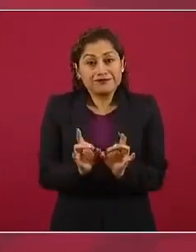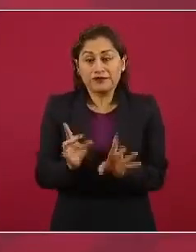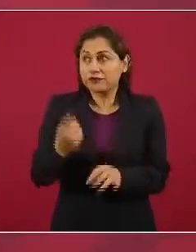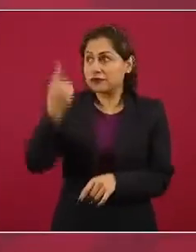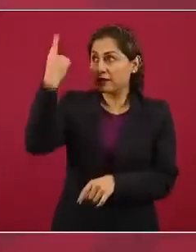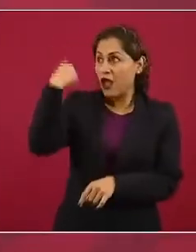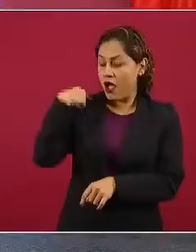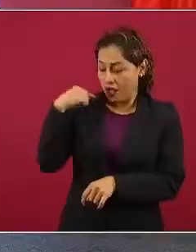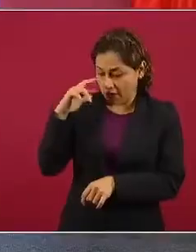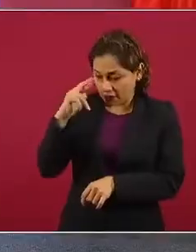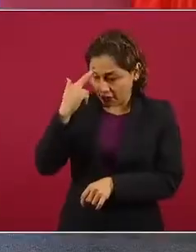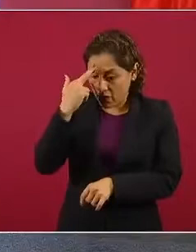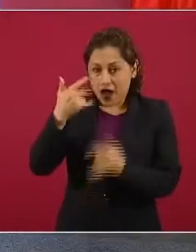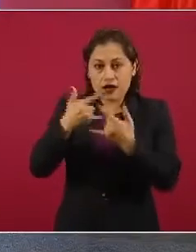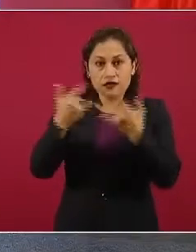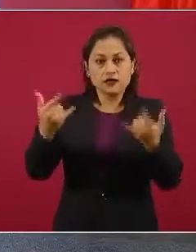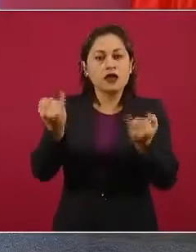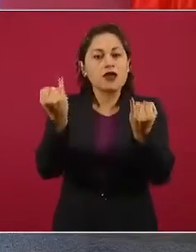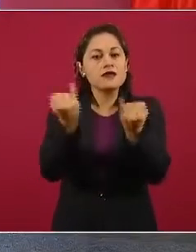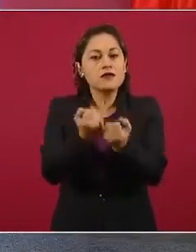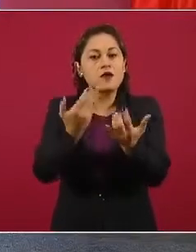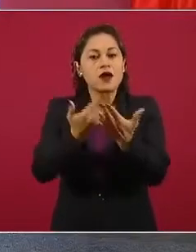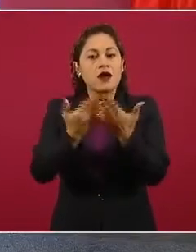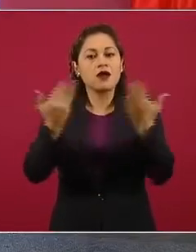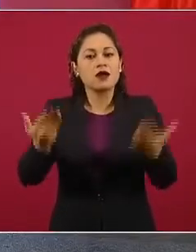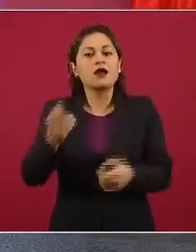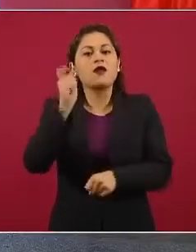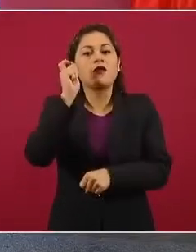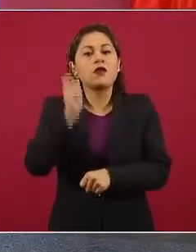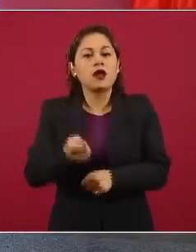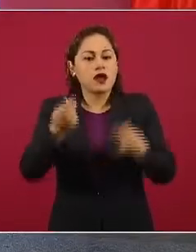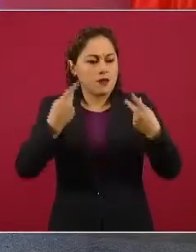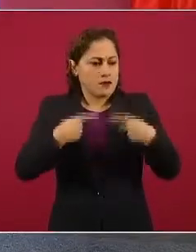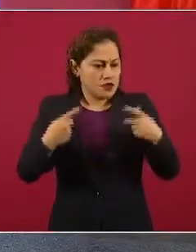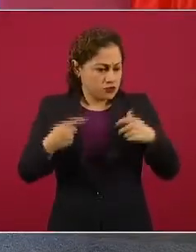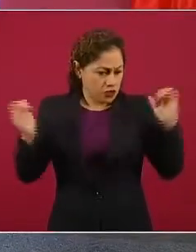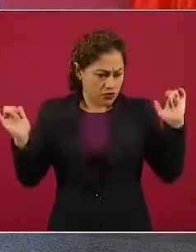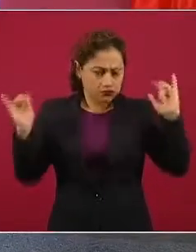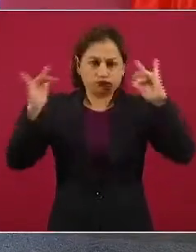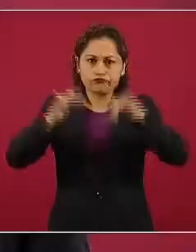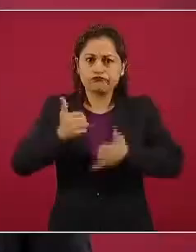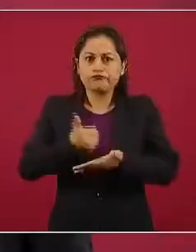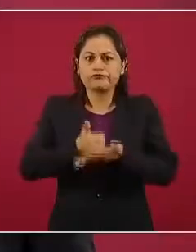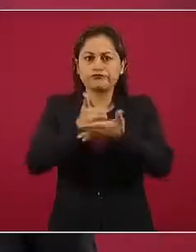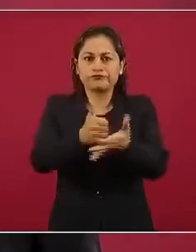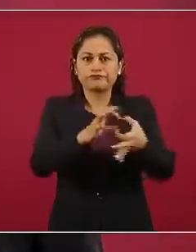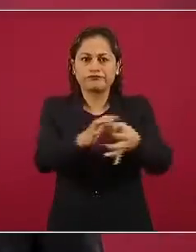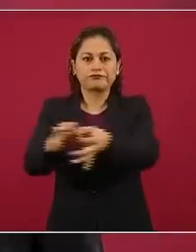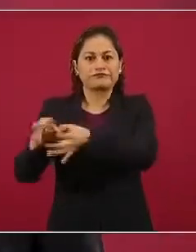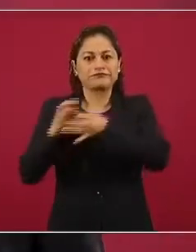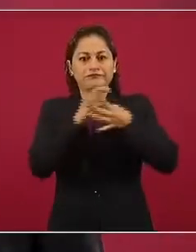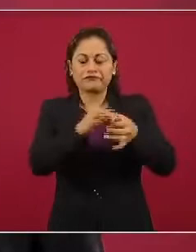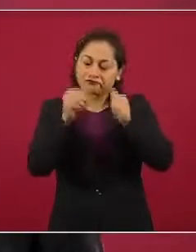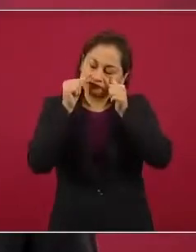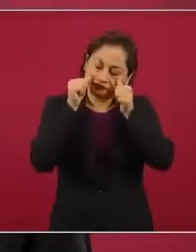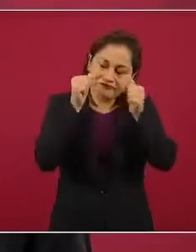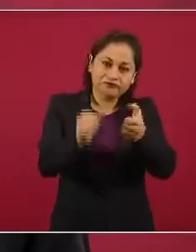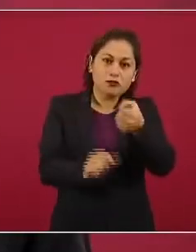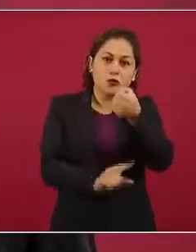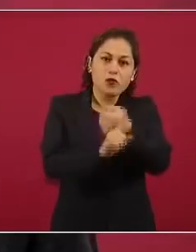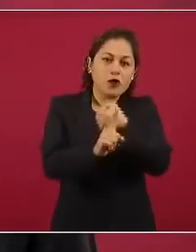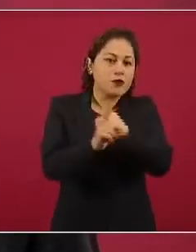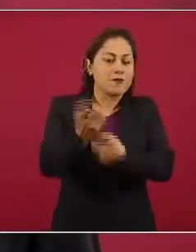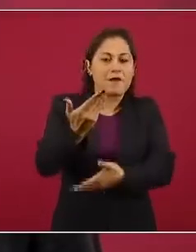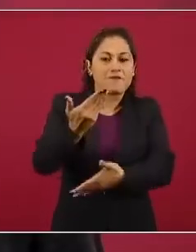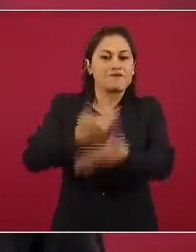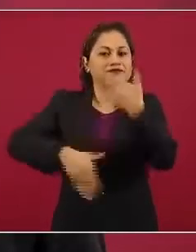significa la diferencia solidaria para superar un momento complicado. Entonces, estamos muy